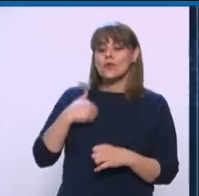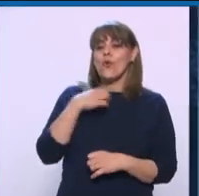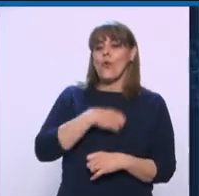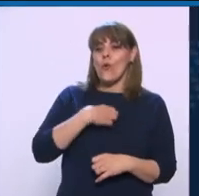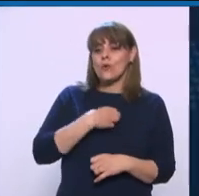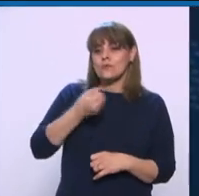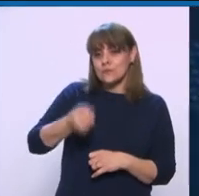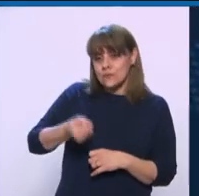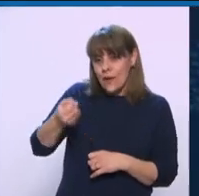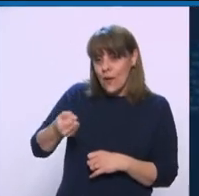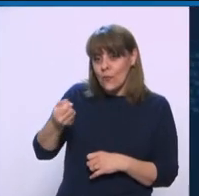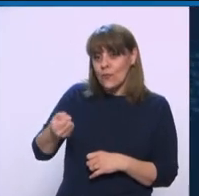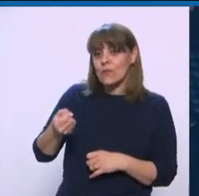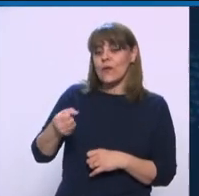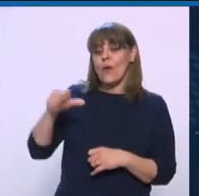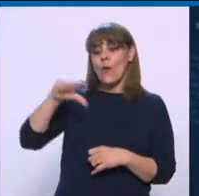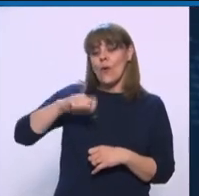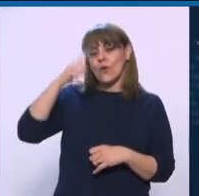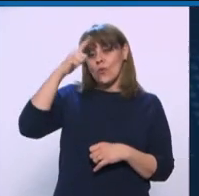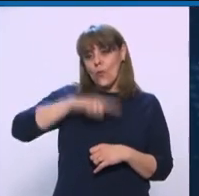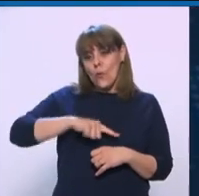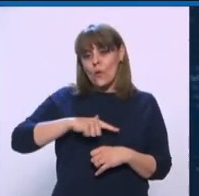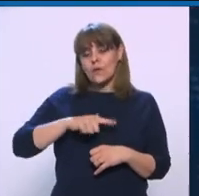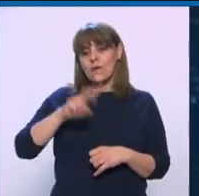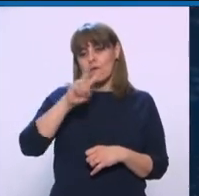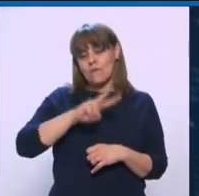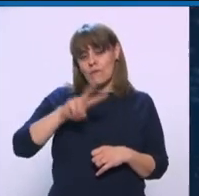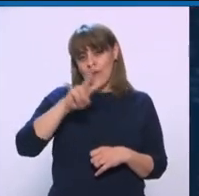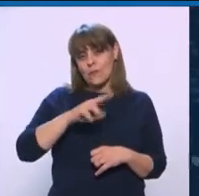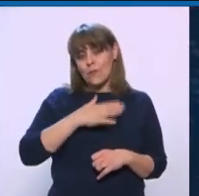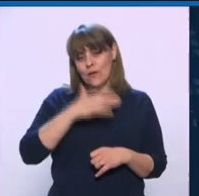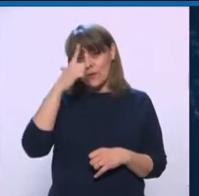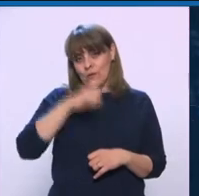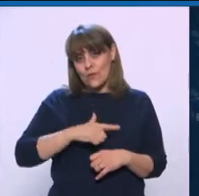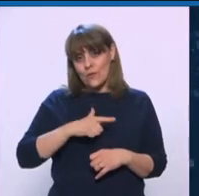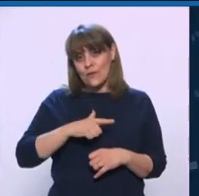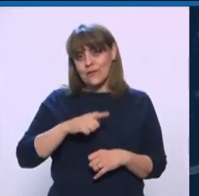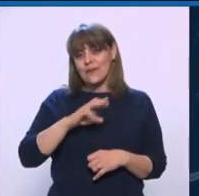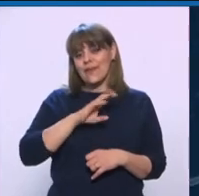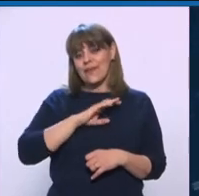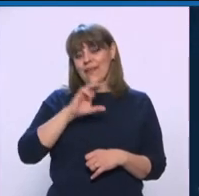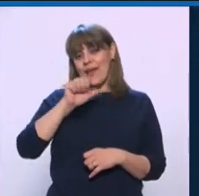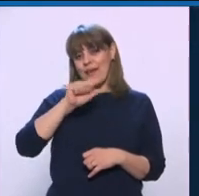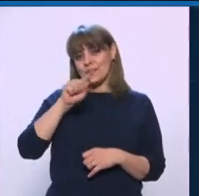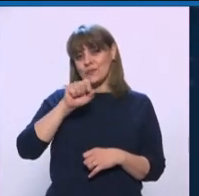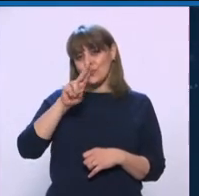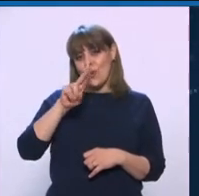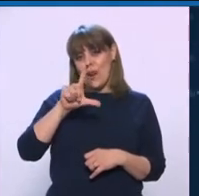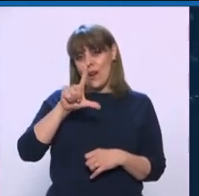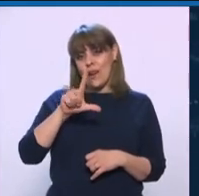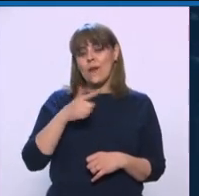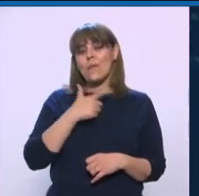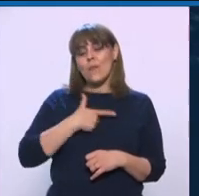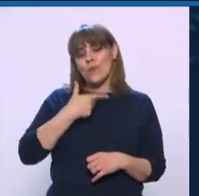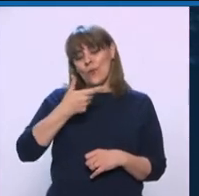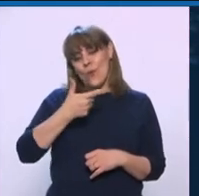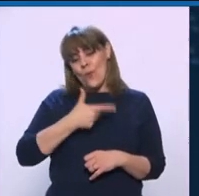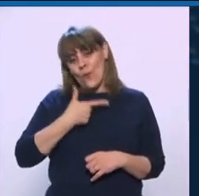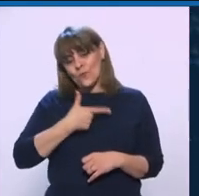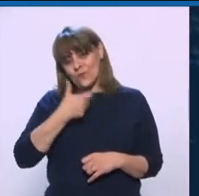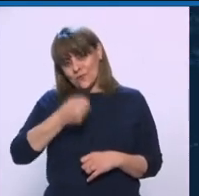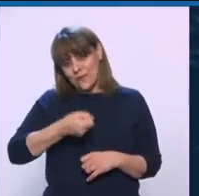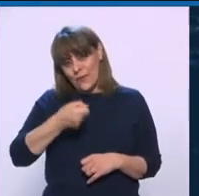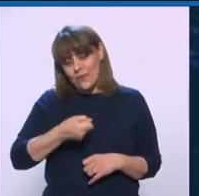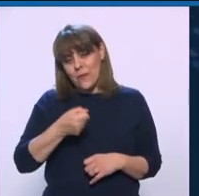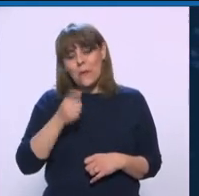saludarlos en esta noche de viernes. Buenas noches, mi querida Azul. Muy buenas noches, Víctor. Mucho gusto saludarte también,